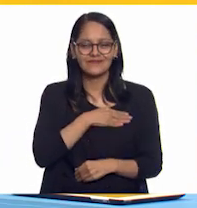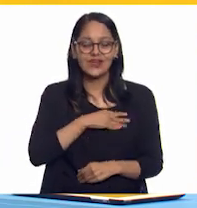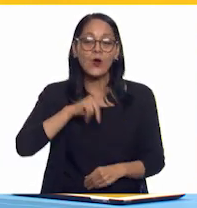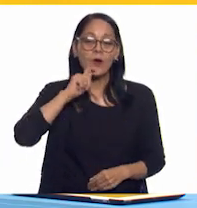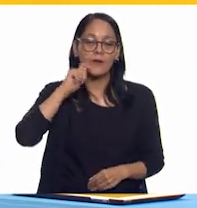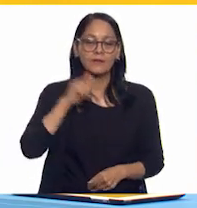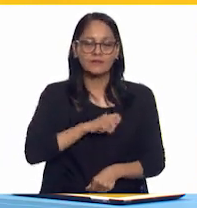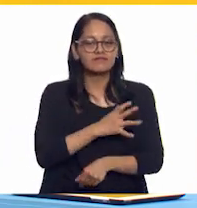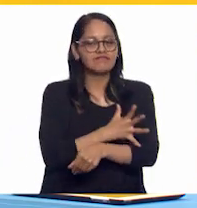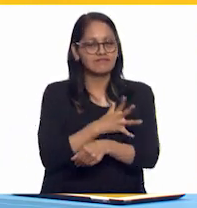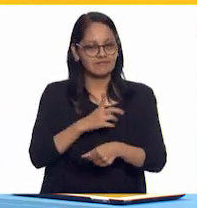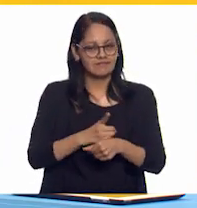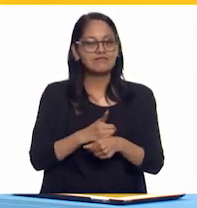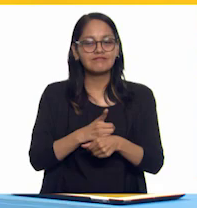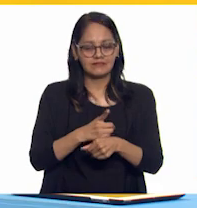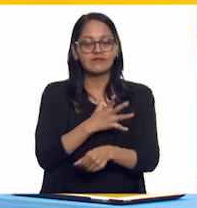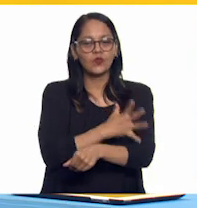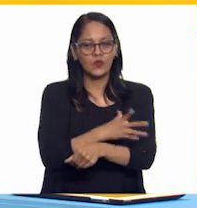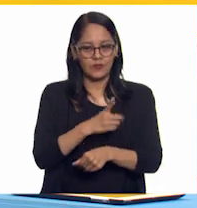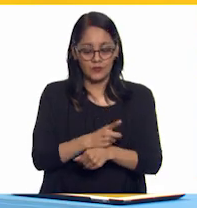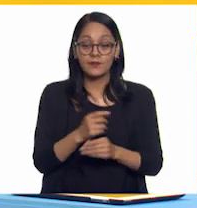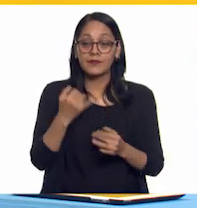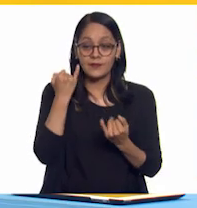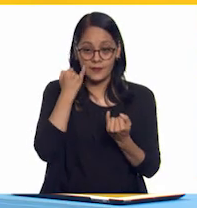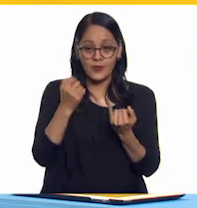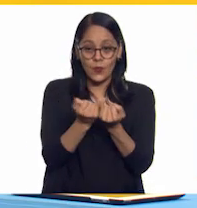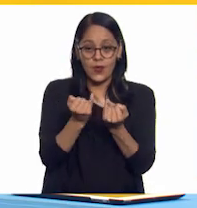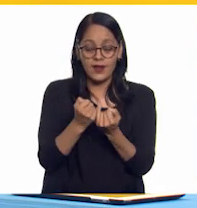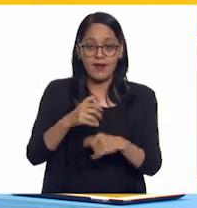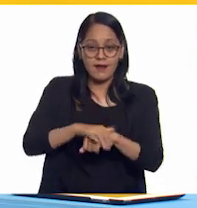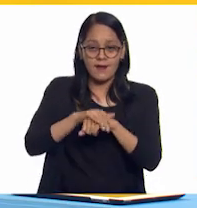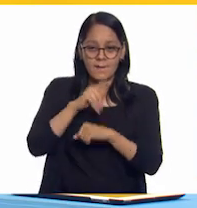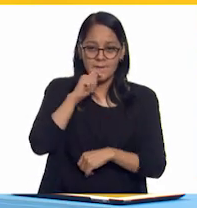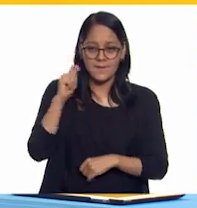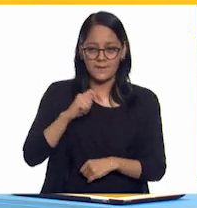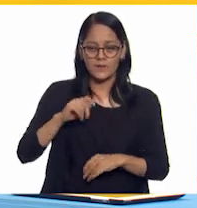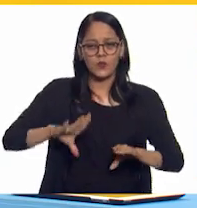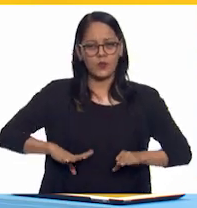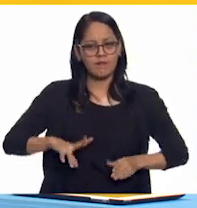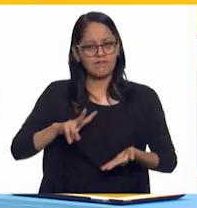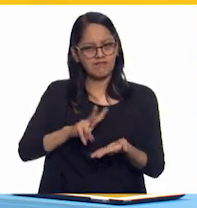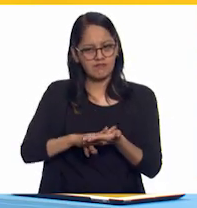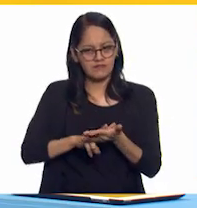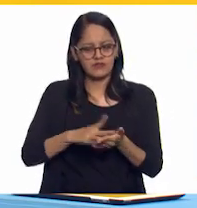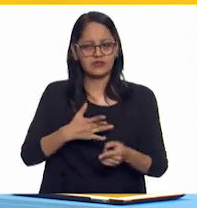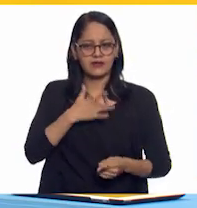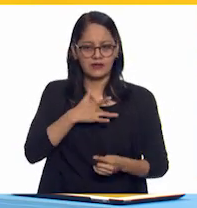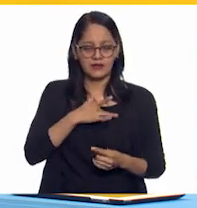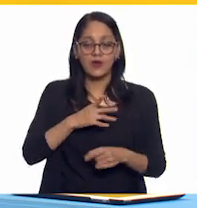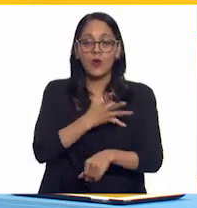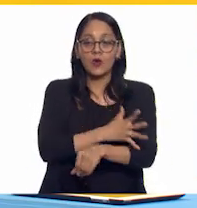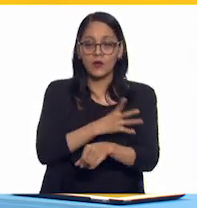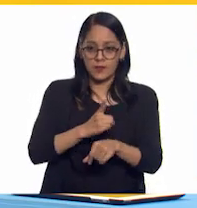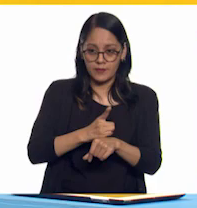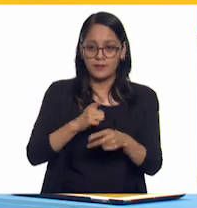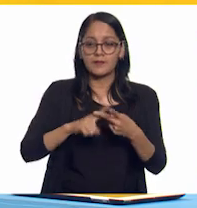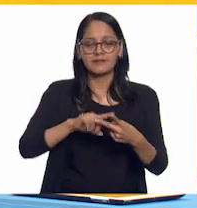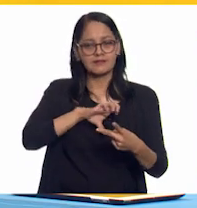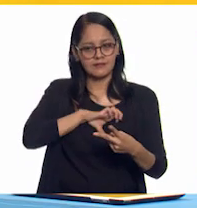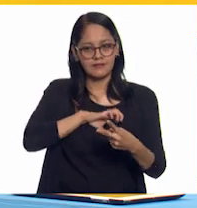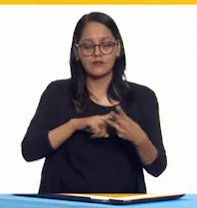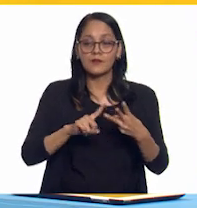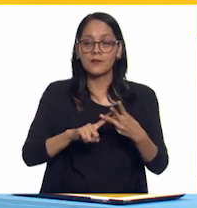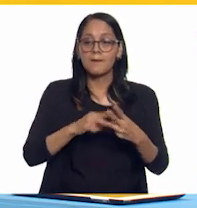sincera. Una amistad se construye con valores y sentimientos como la sinceridad, el afecto, la paciencia, la